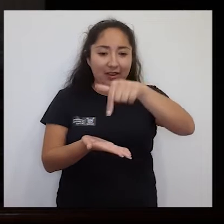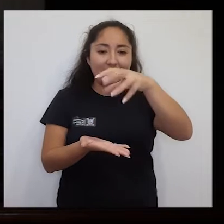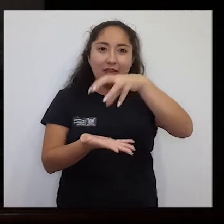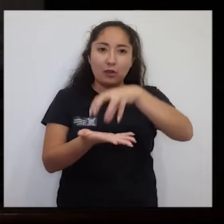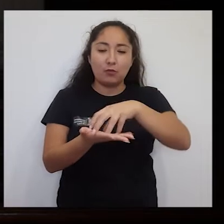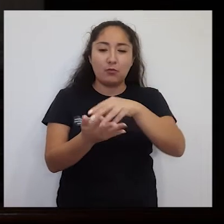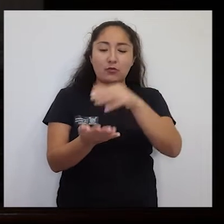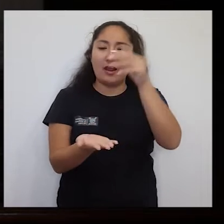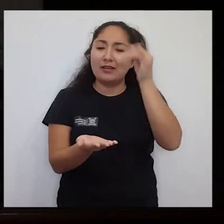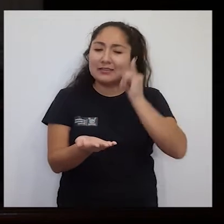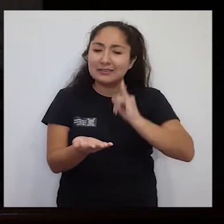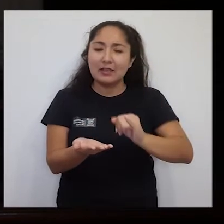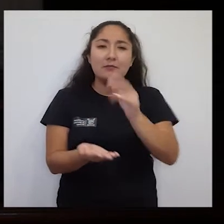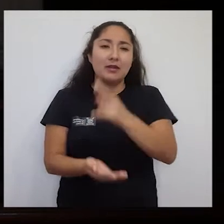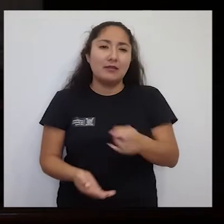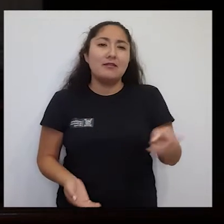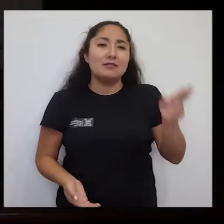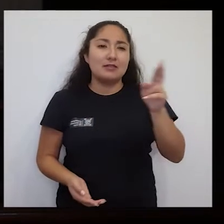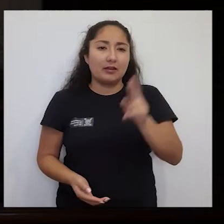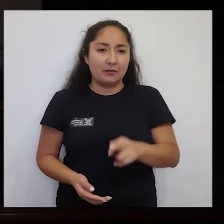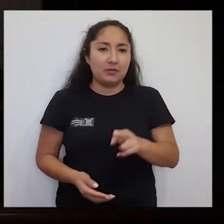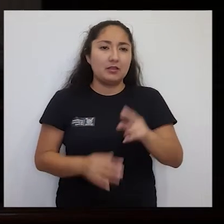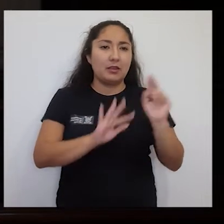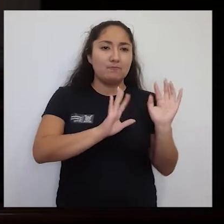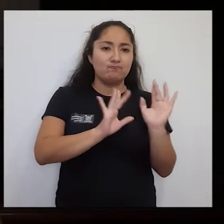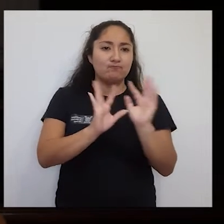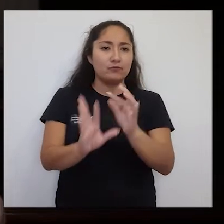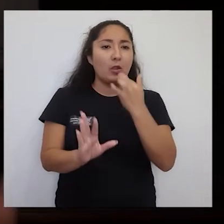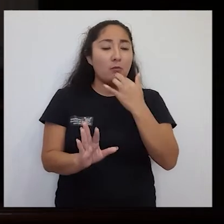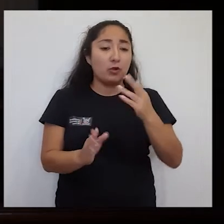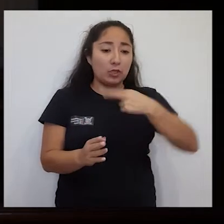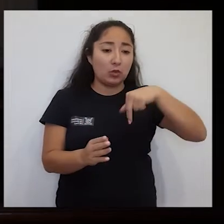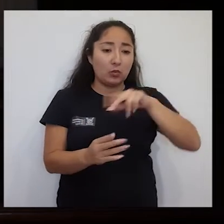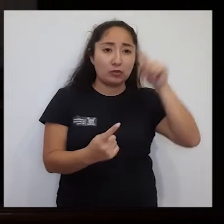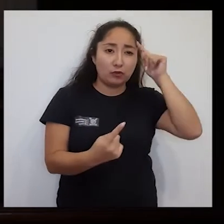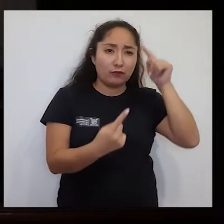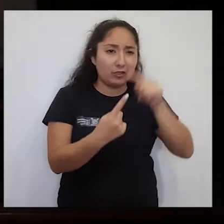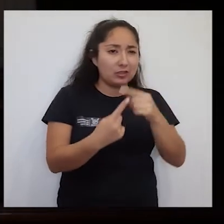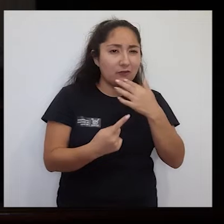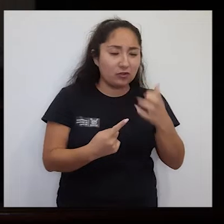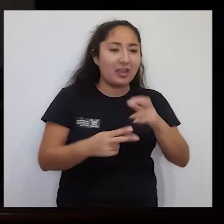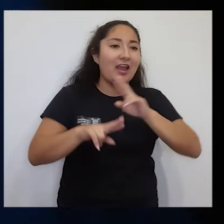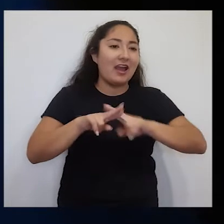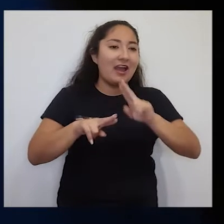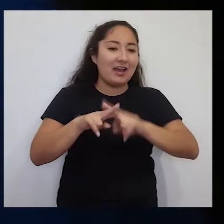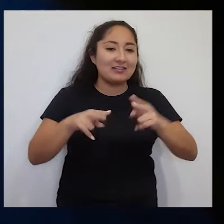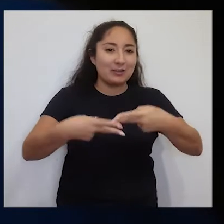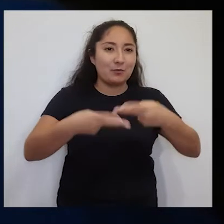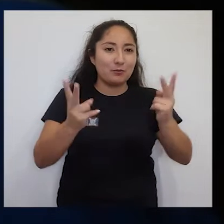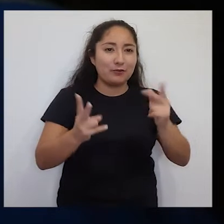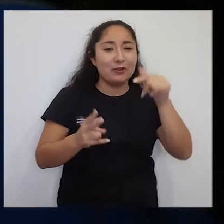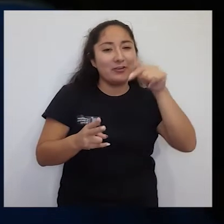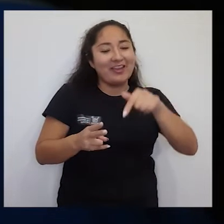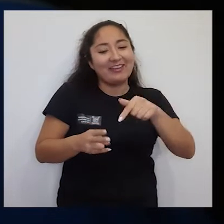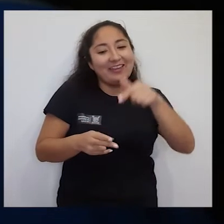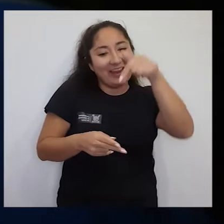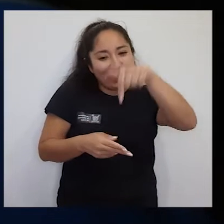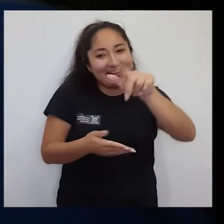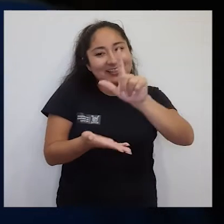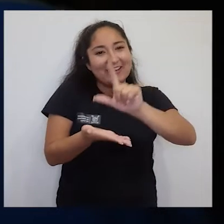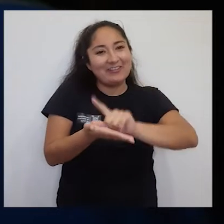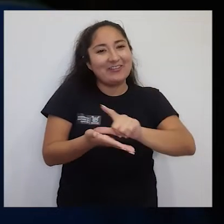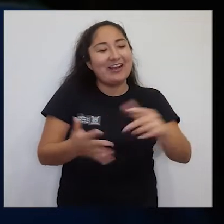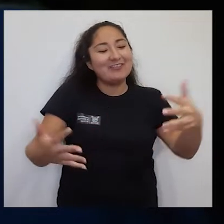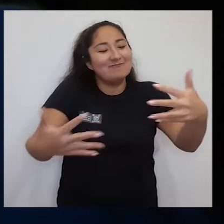ha sido uno de los puntos fijos... ...en los que la Orquesta ha recurrido... ...ya que nuestra idea es formar público... ...y este espacio siempre nos ha acogido con la mano